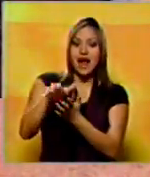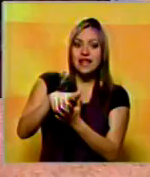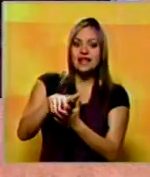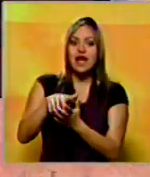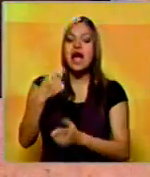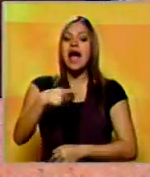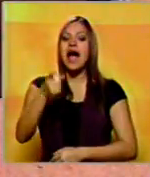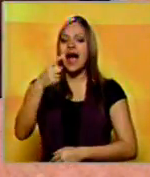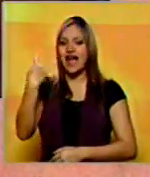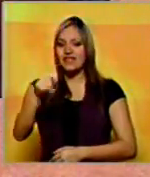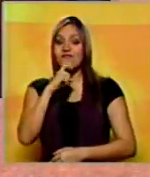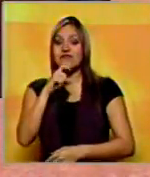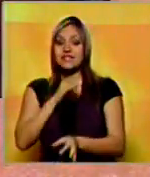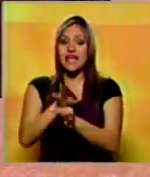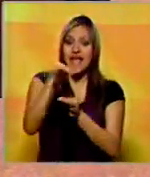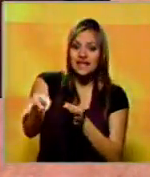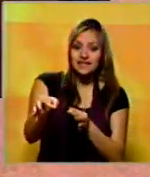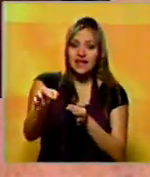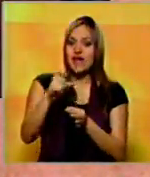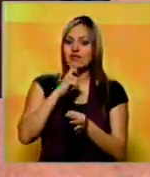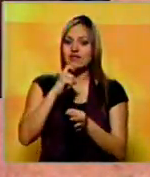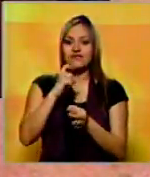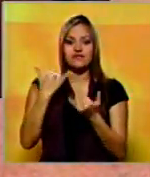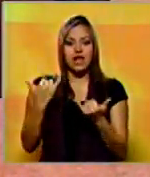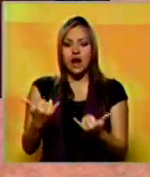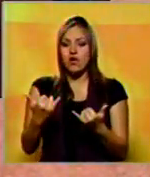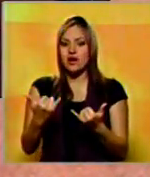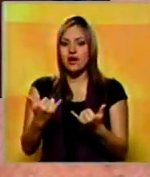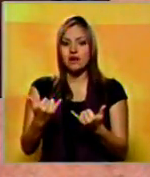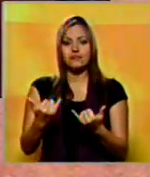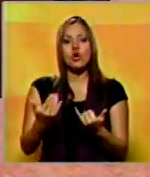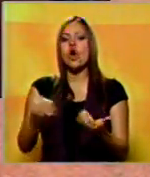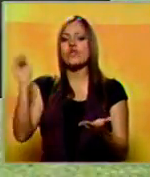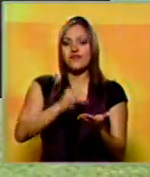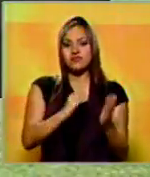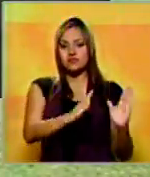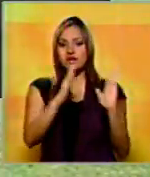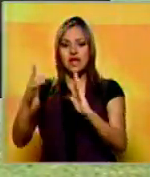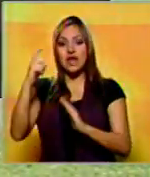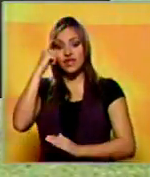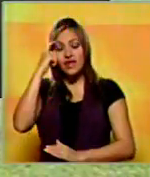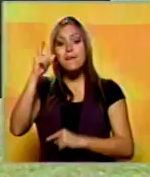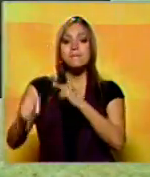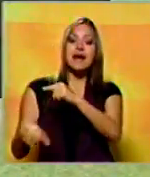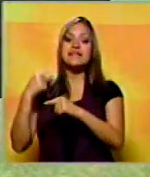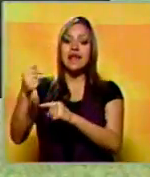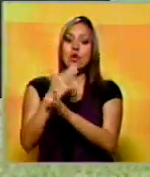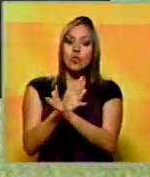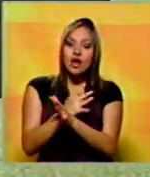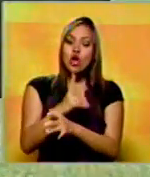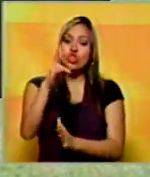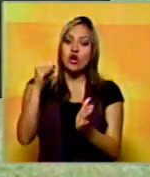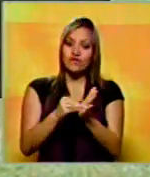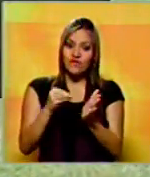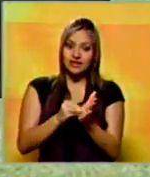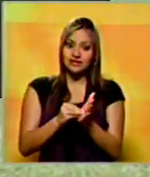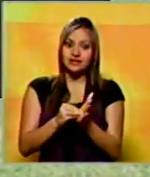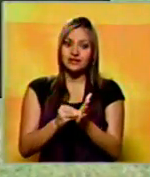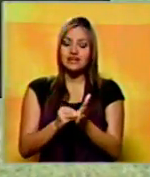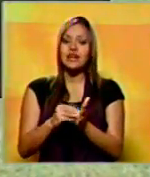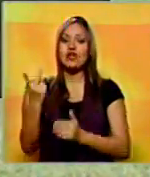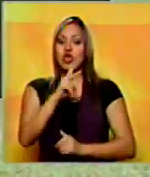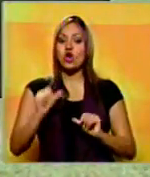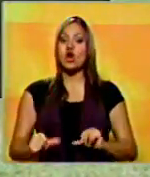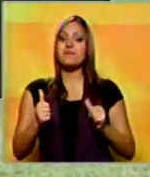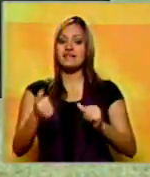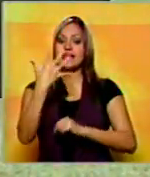conexión de Maracaibo a la isla de Margarita, y ya la liga ha reprogramado este encuentro para el día de mañana. Jugarán una doble cartelera, Bravos y Caribe,